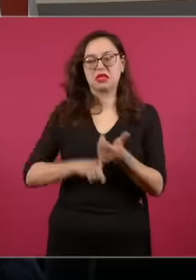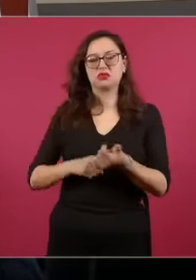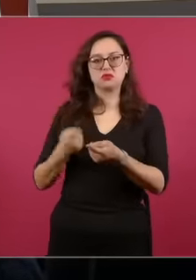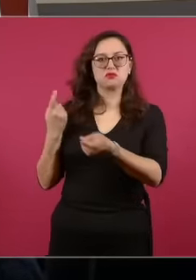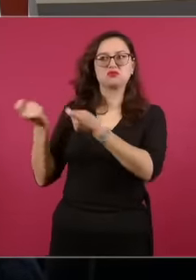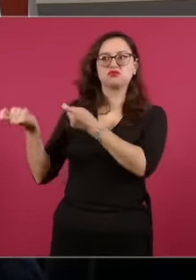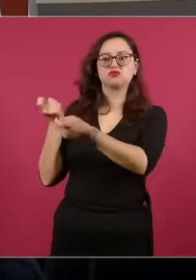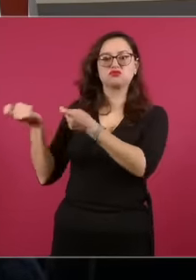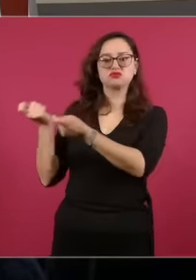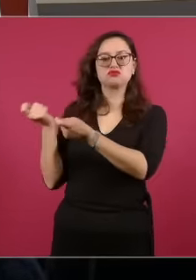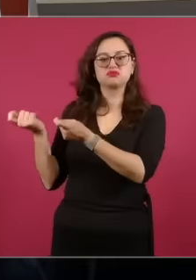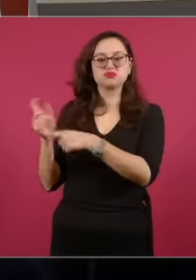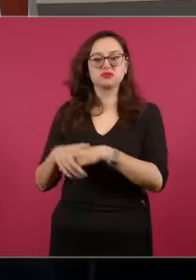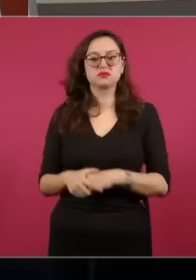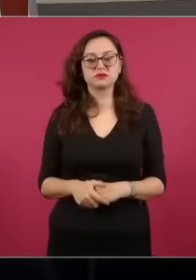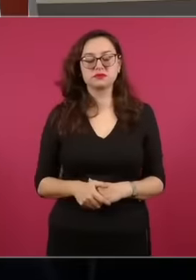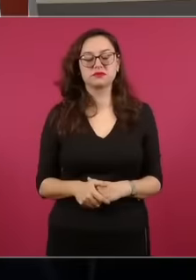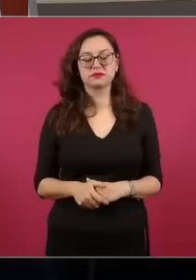imagínense